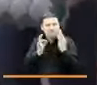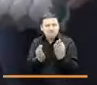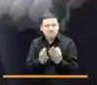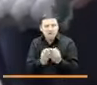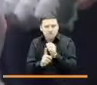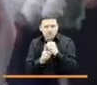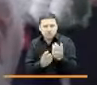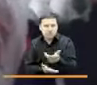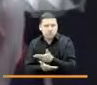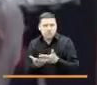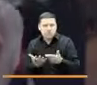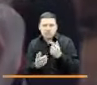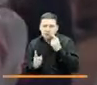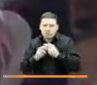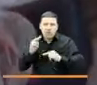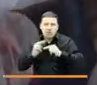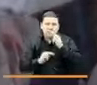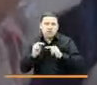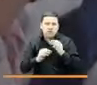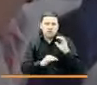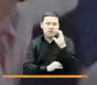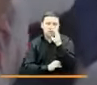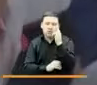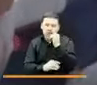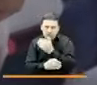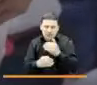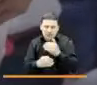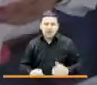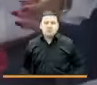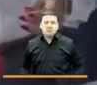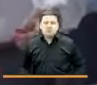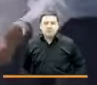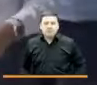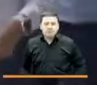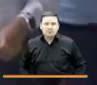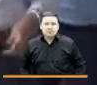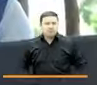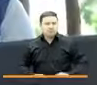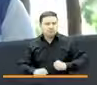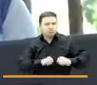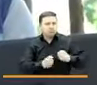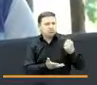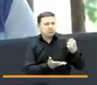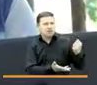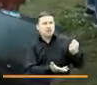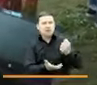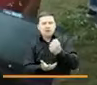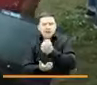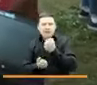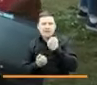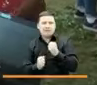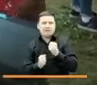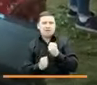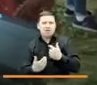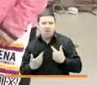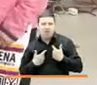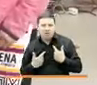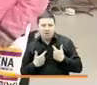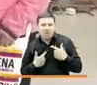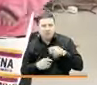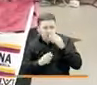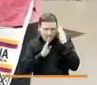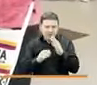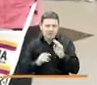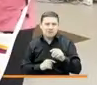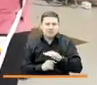sociedad para construir el país de la niñez. Movilizamos los recursos y los esfuerzos por las víctimas para atender